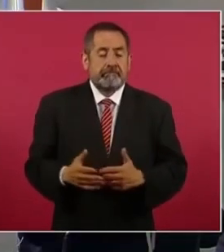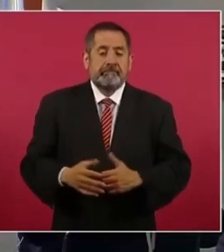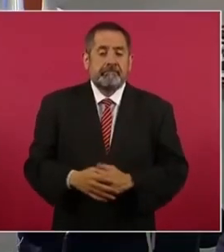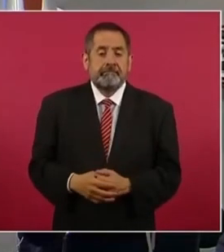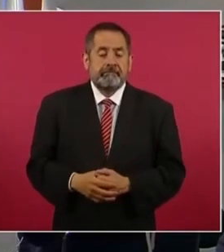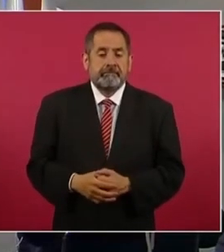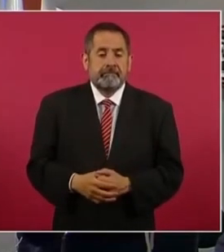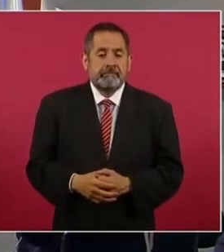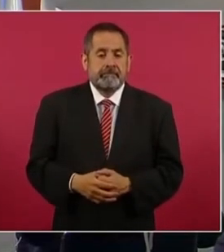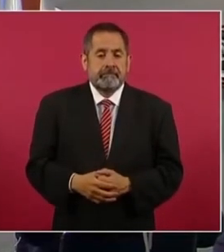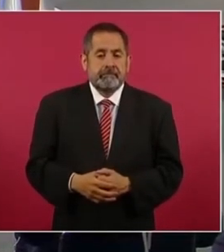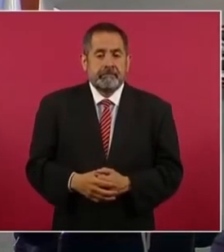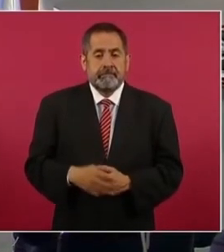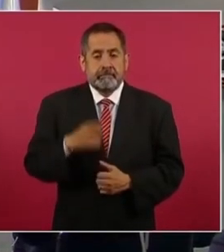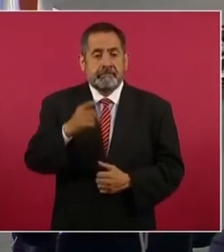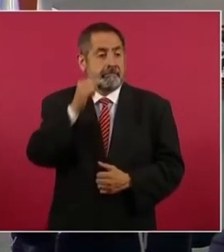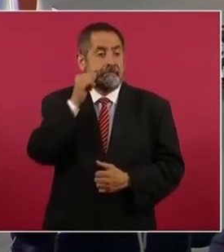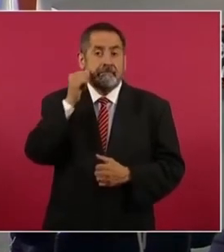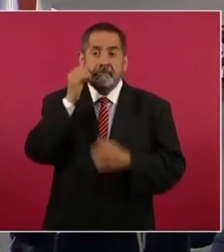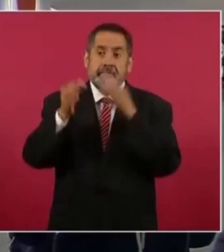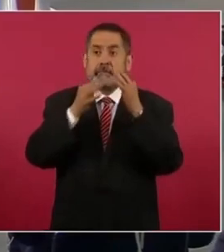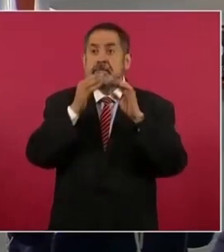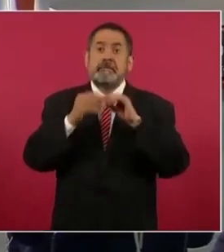esa es la gran nota de ayer